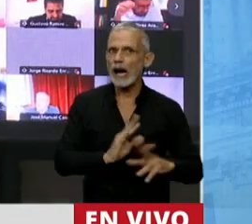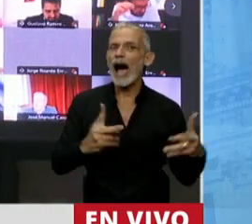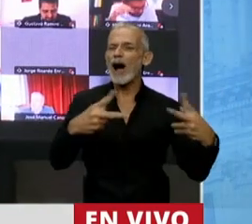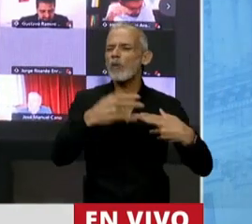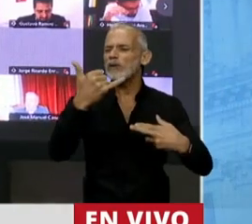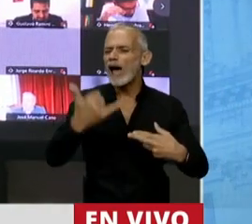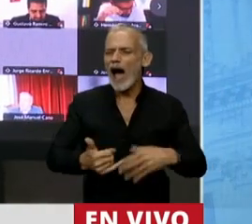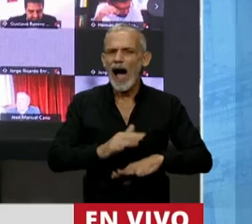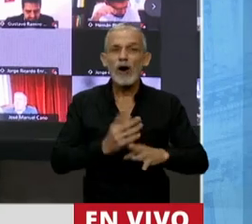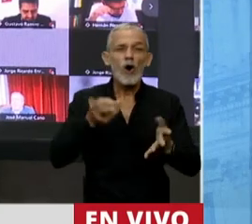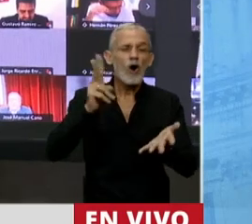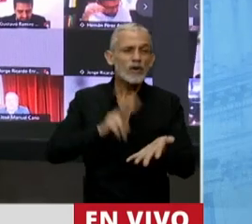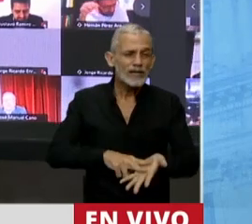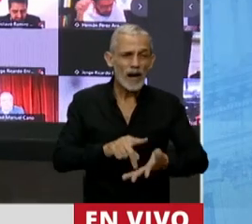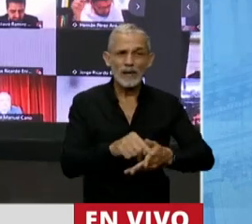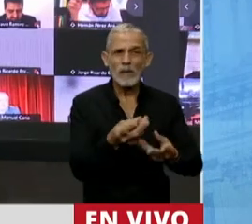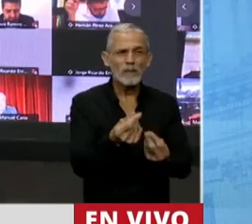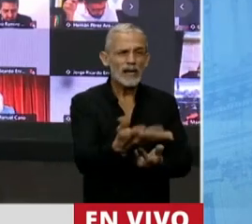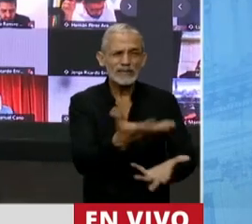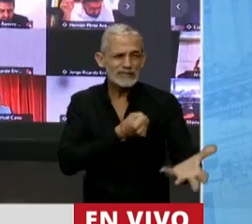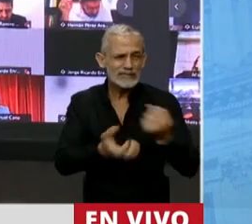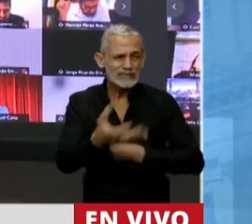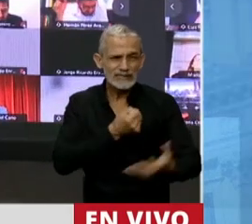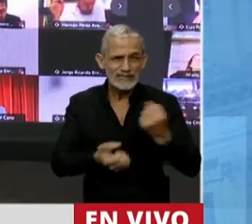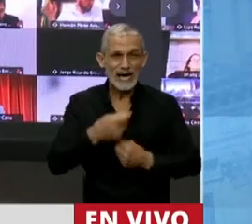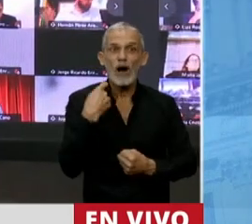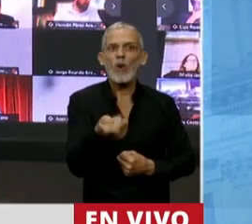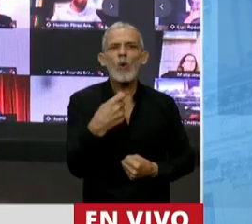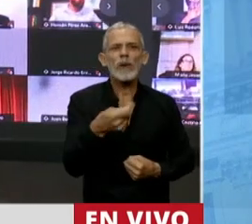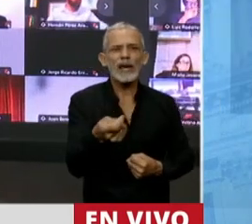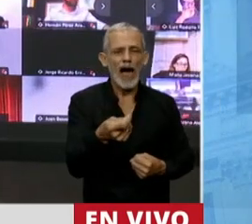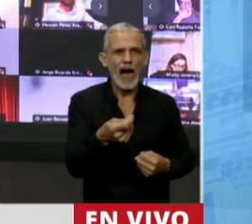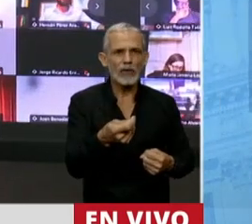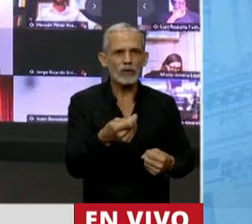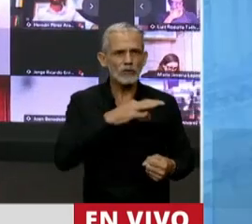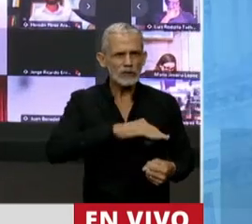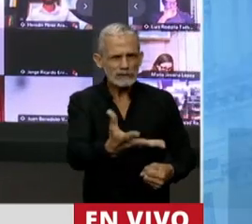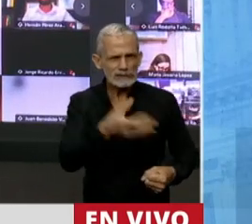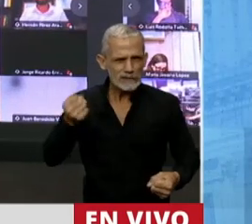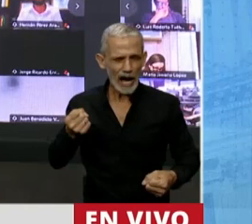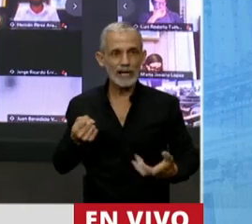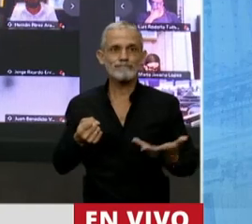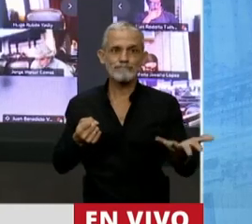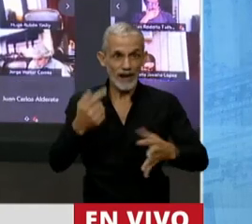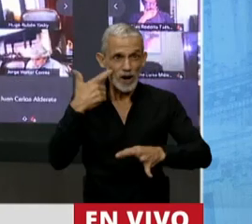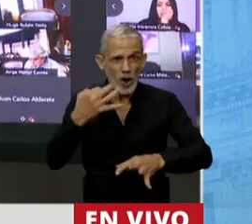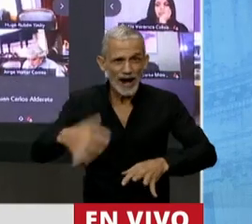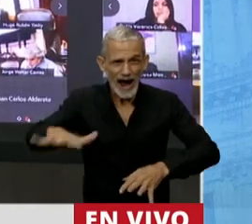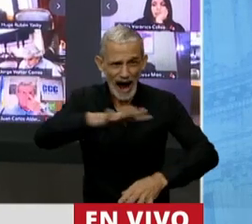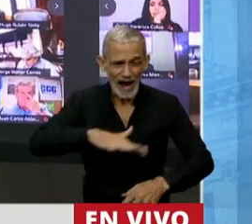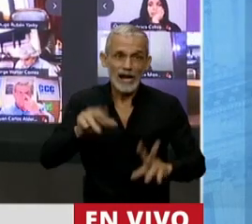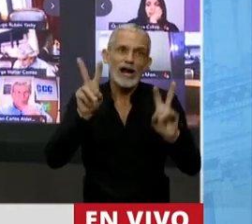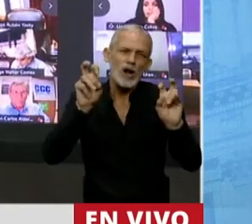Están metiéndole de nuevo la mano en el bolsillo a nuestros jubilados. También desde lo real, y entre